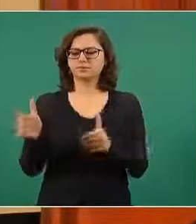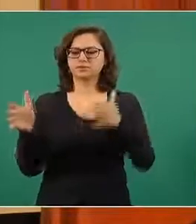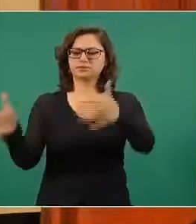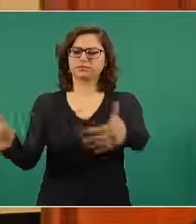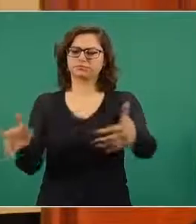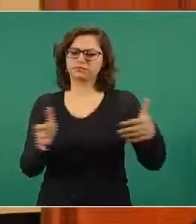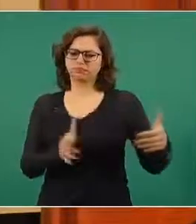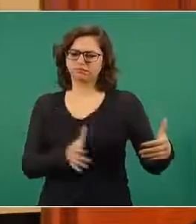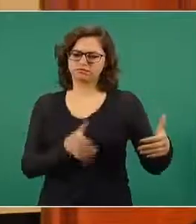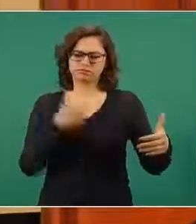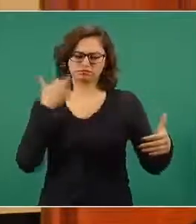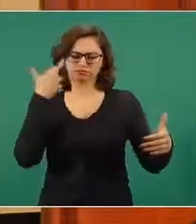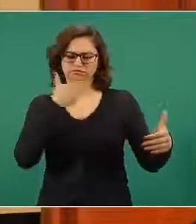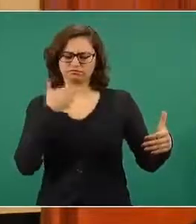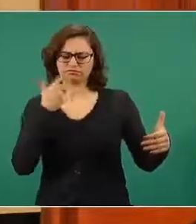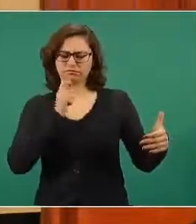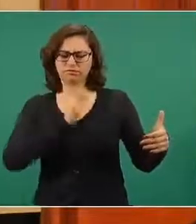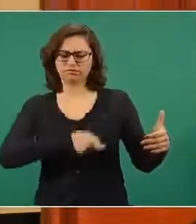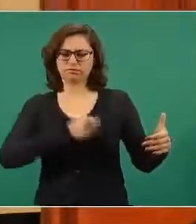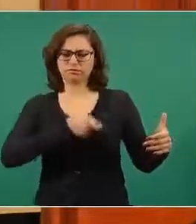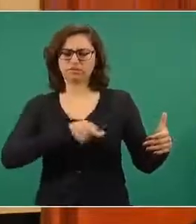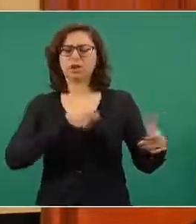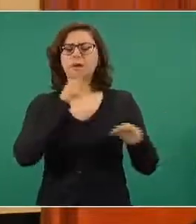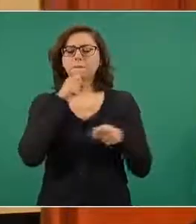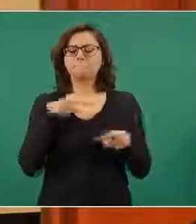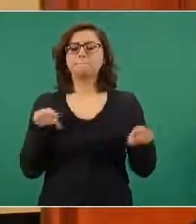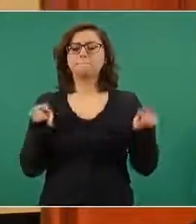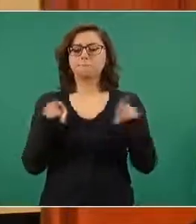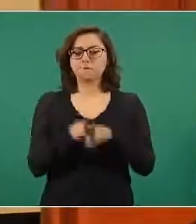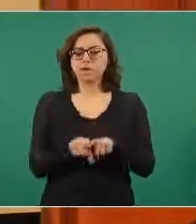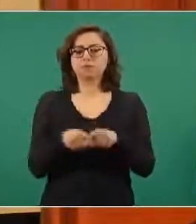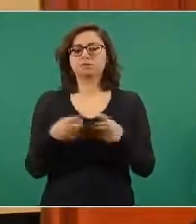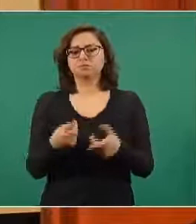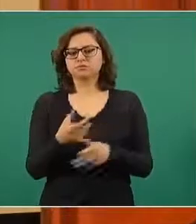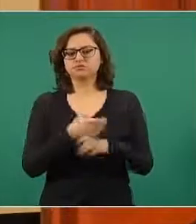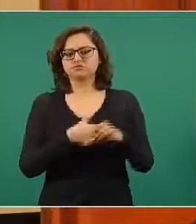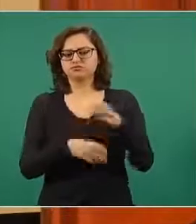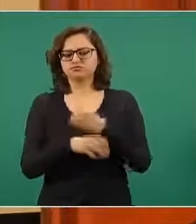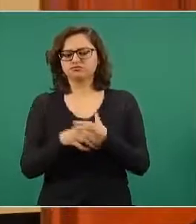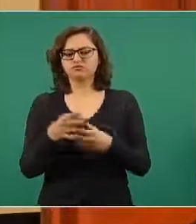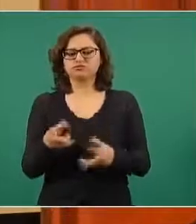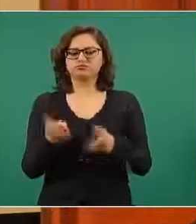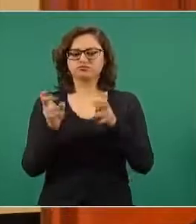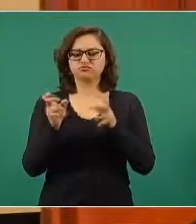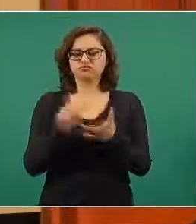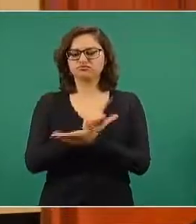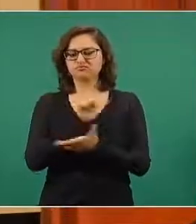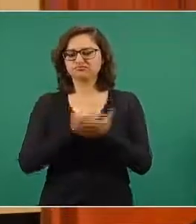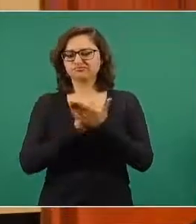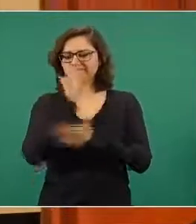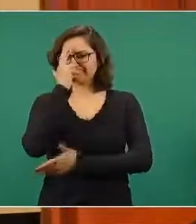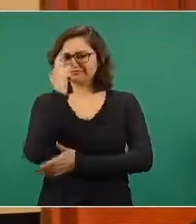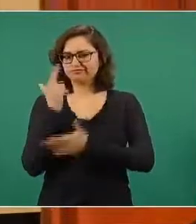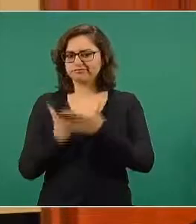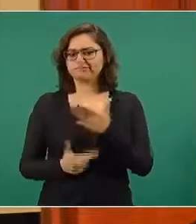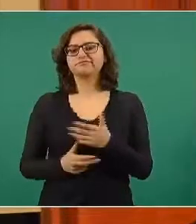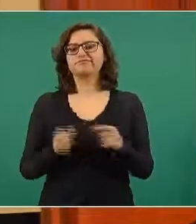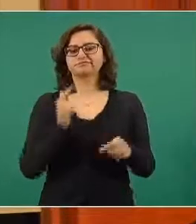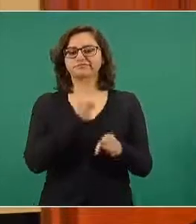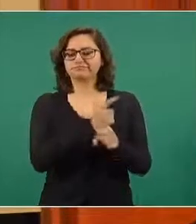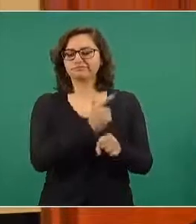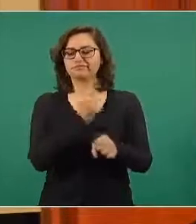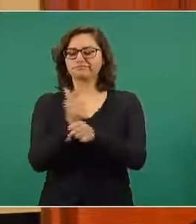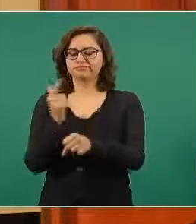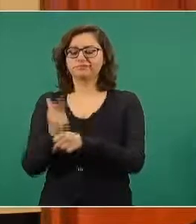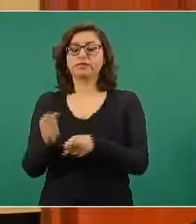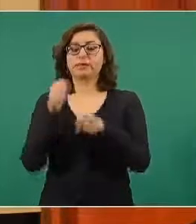se fortaleció la neutralización en el tráfico de mercancía ilegal y se coayuvó con autoridades